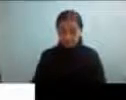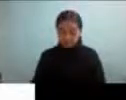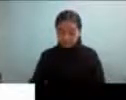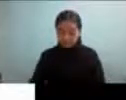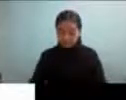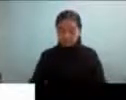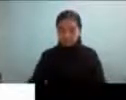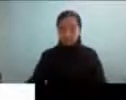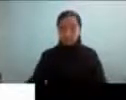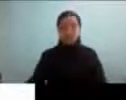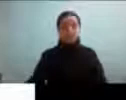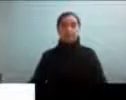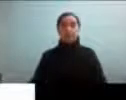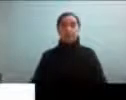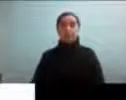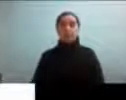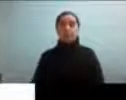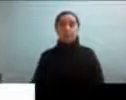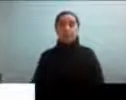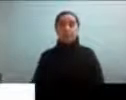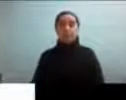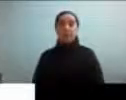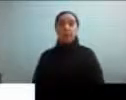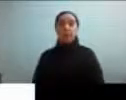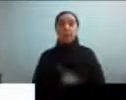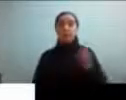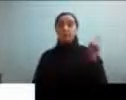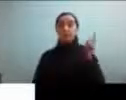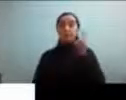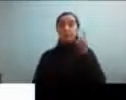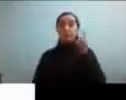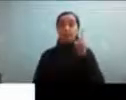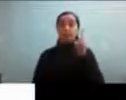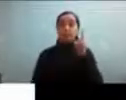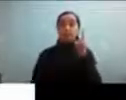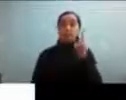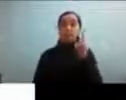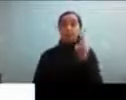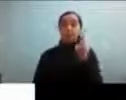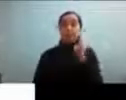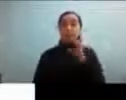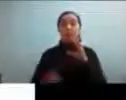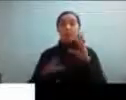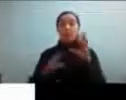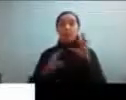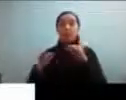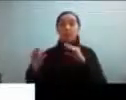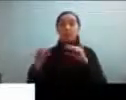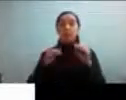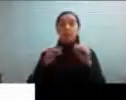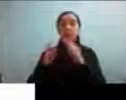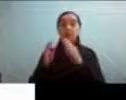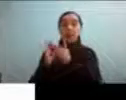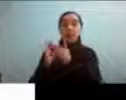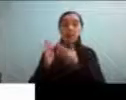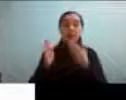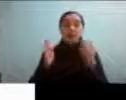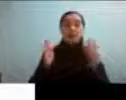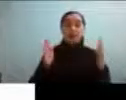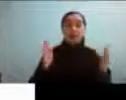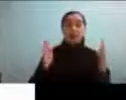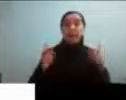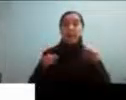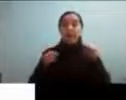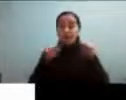voy a estar básicamente primero hablando de un poco el tránsito desde la práctica clínica al laboratorio cómo es que